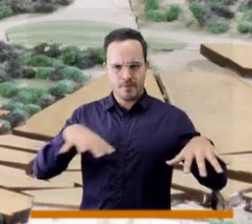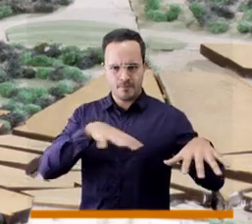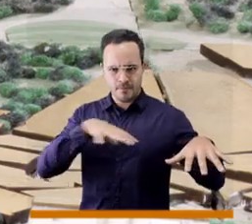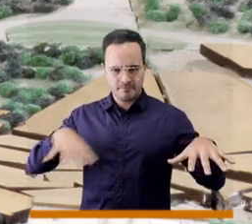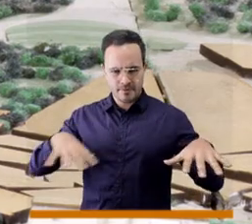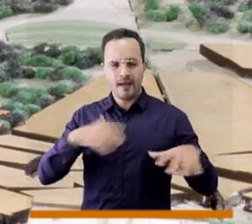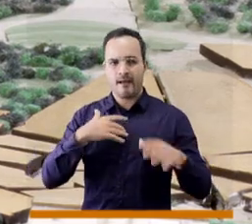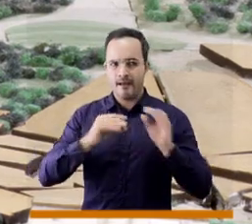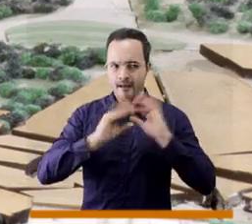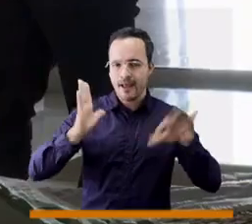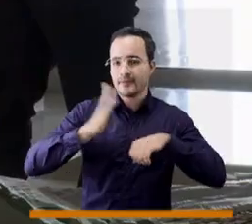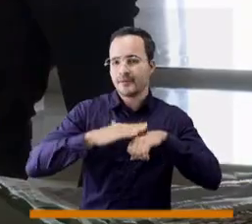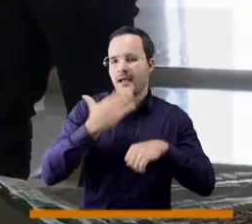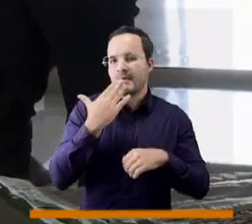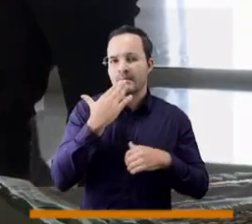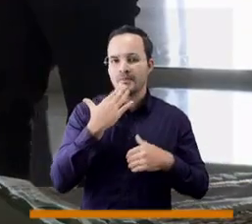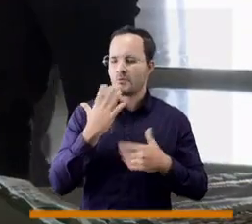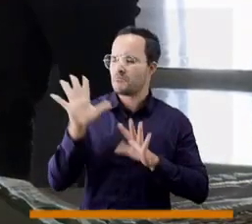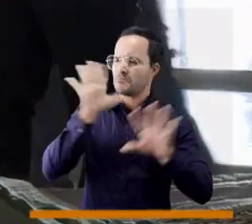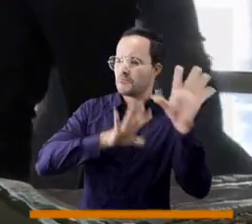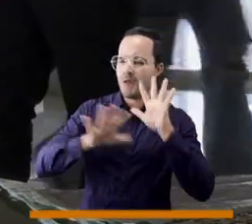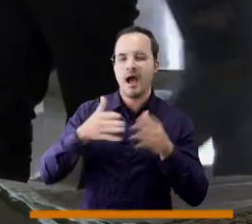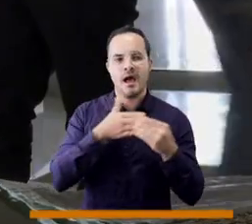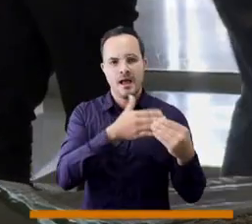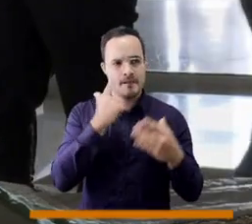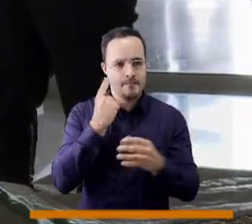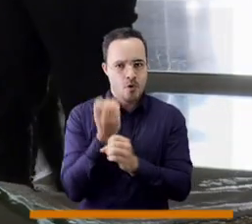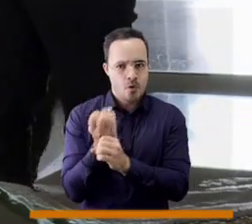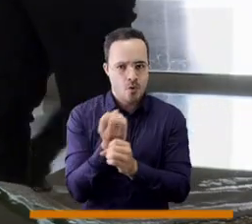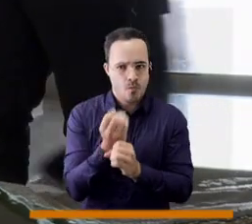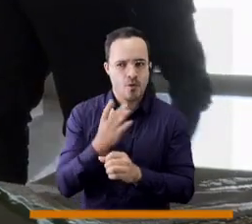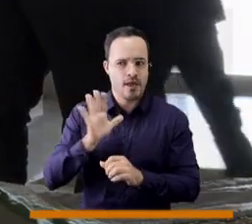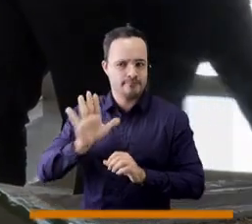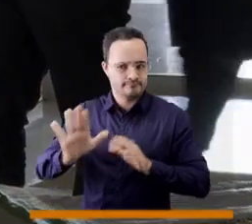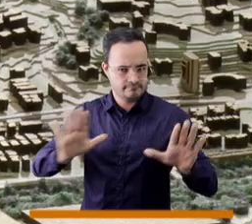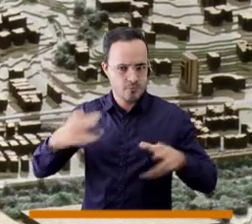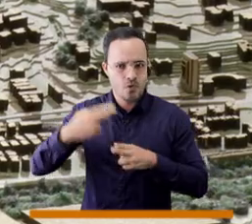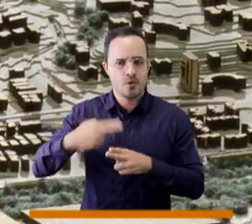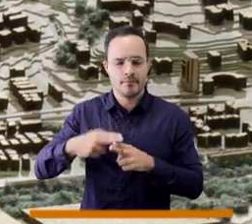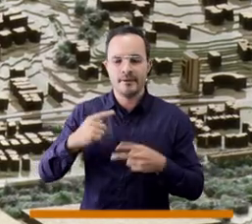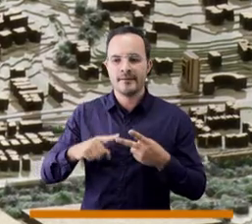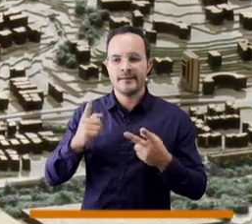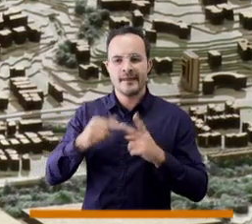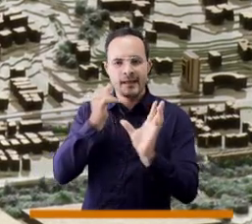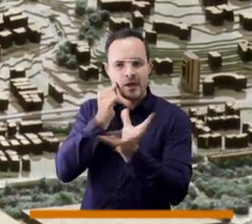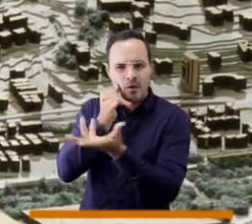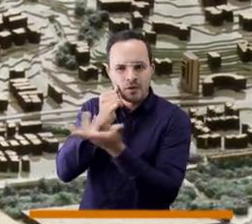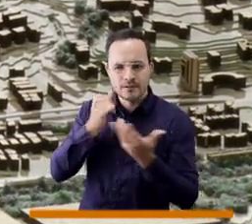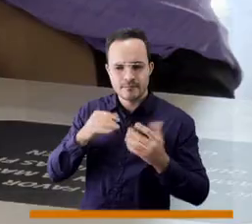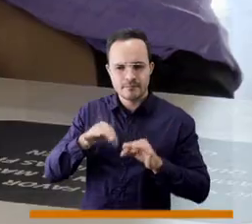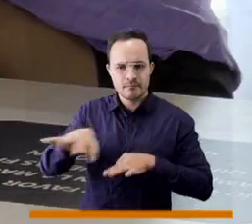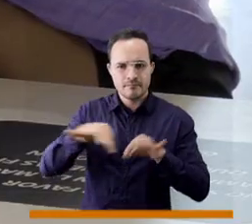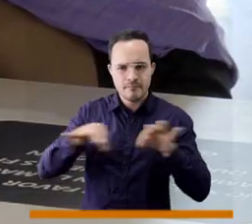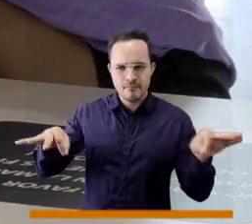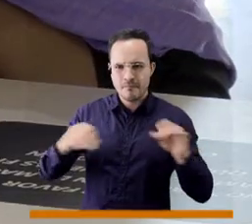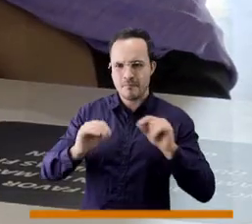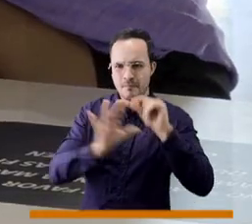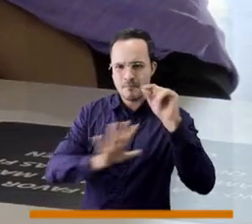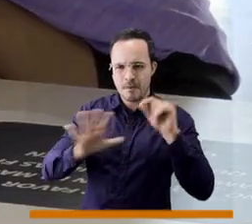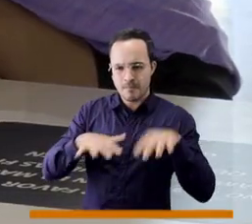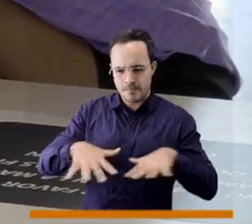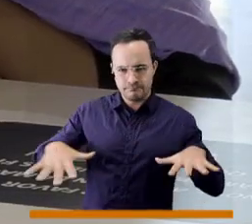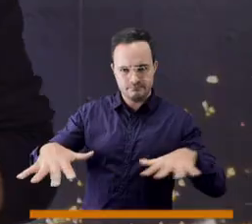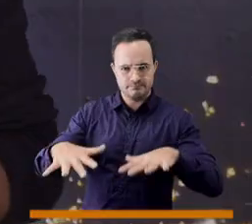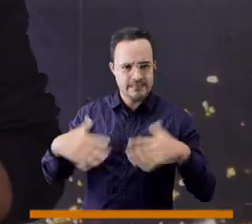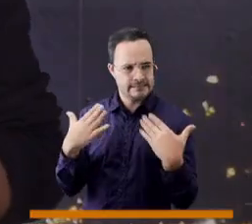sabemos que la ciudad tiene una cantidad de comunas ubicarlos un poco geográficamente en la en el modelo que tenemos aquí de ciudad